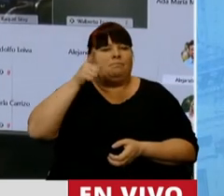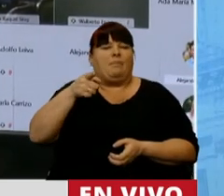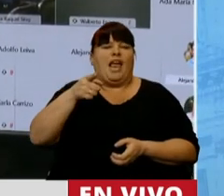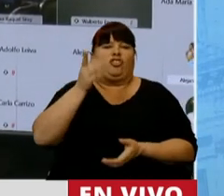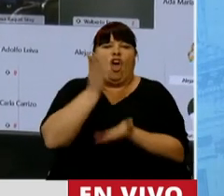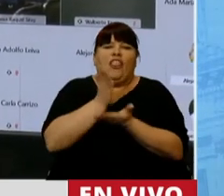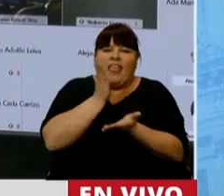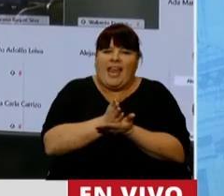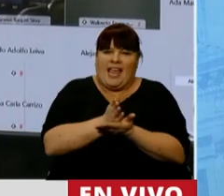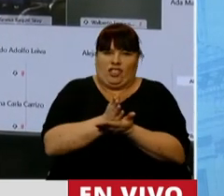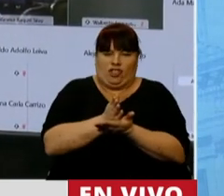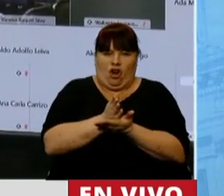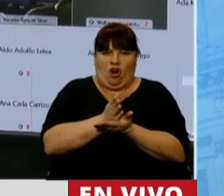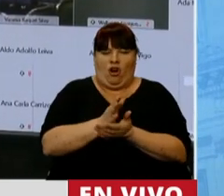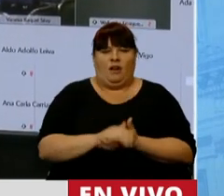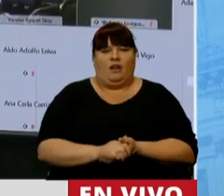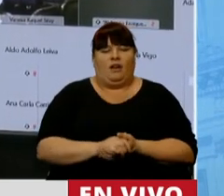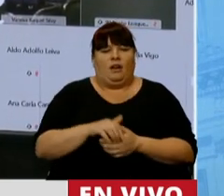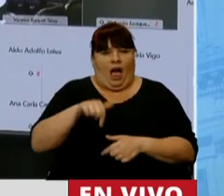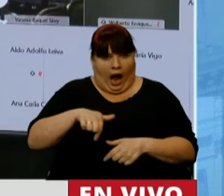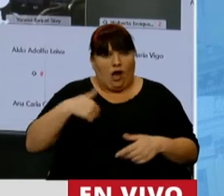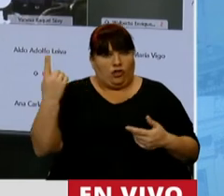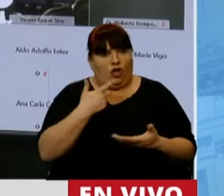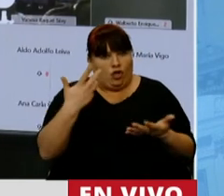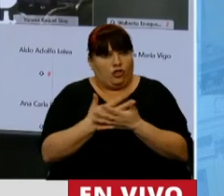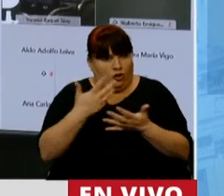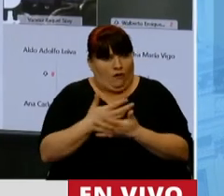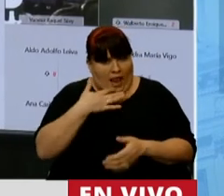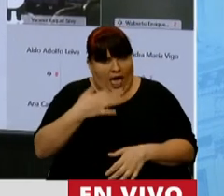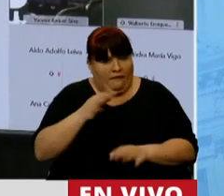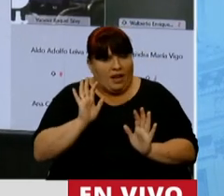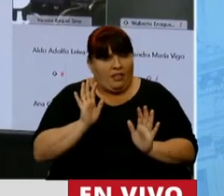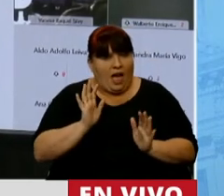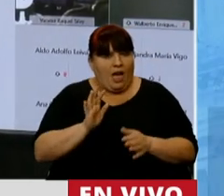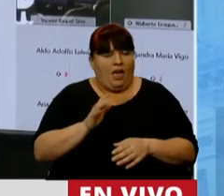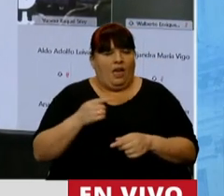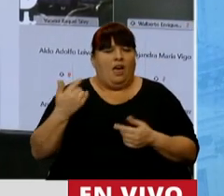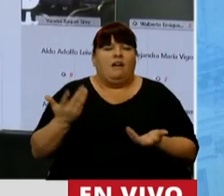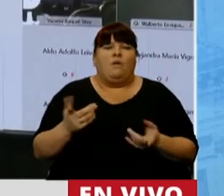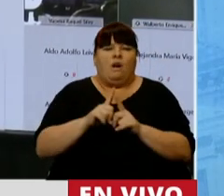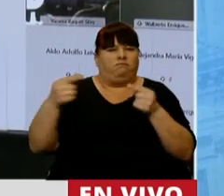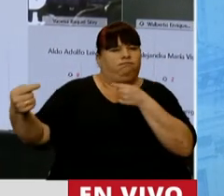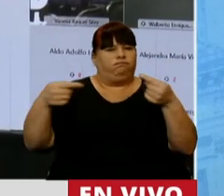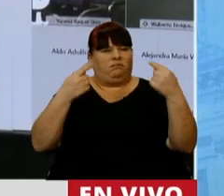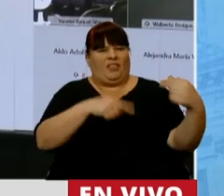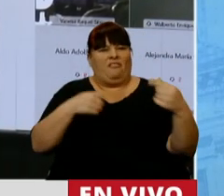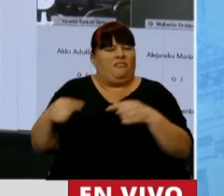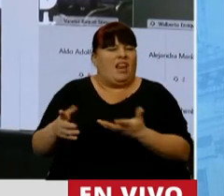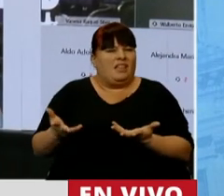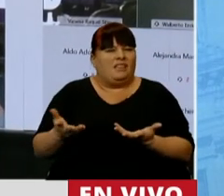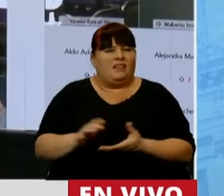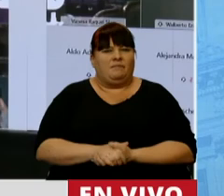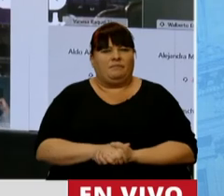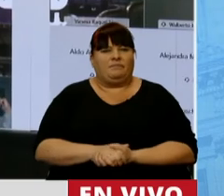derecho que han sido, que estamos sufriendo, la verdad, posiciones ambiguas y que